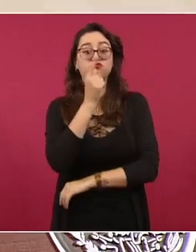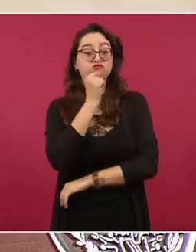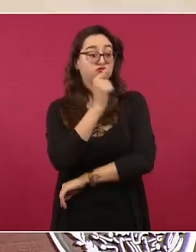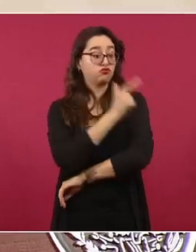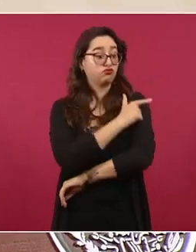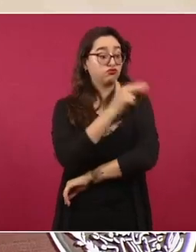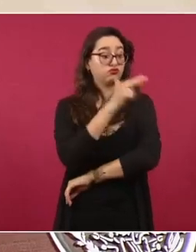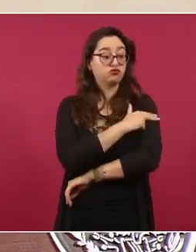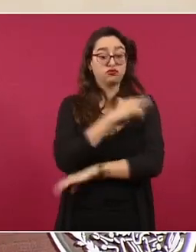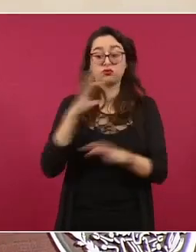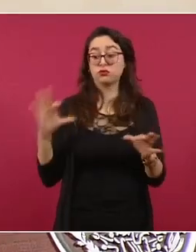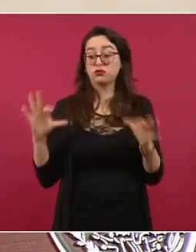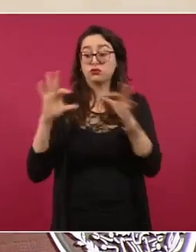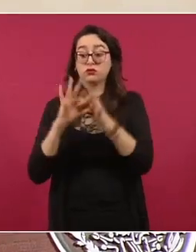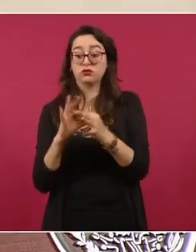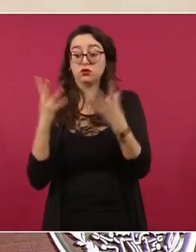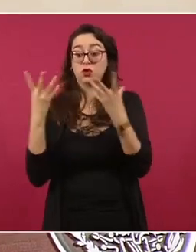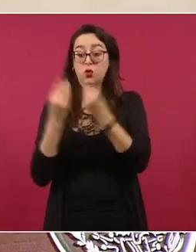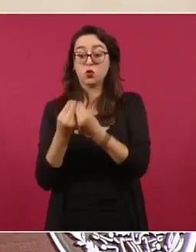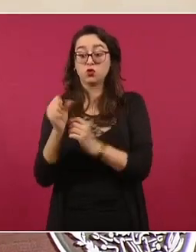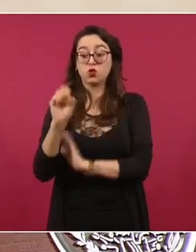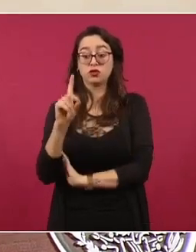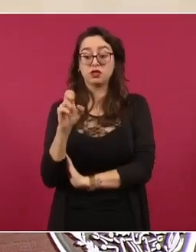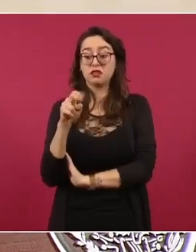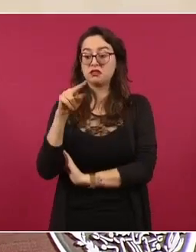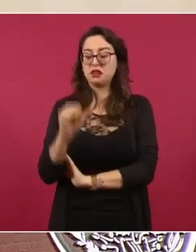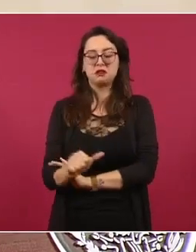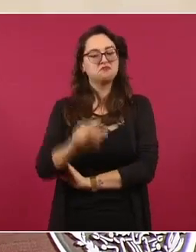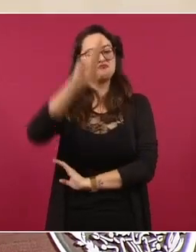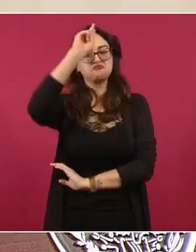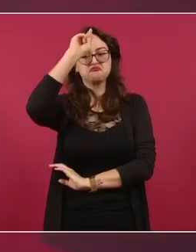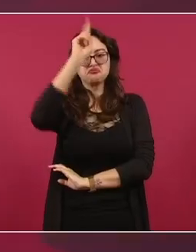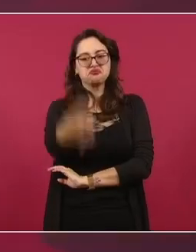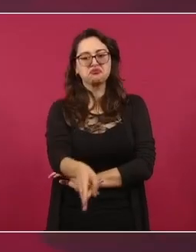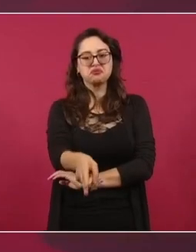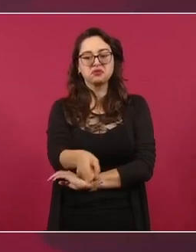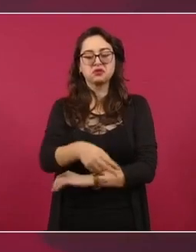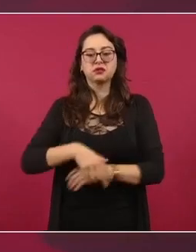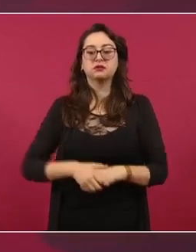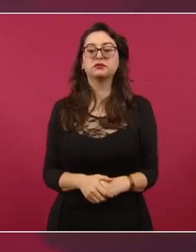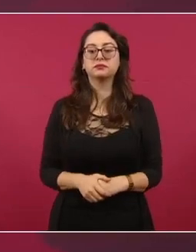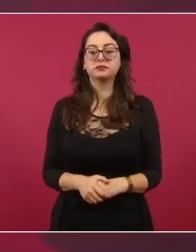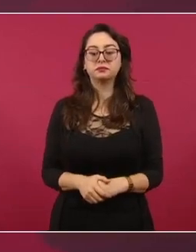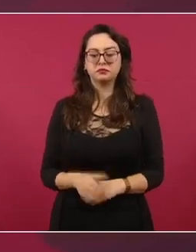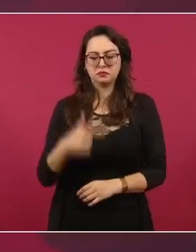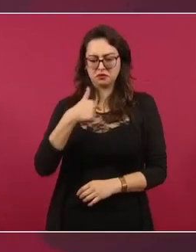Secretaría de la Defensa Nacional. Uno,